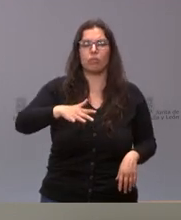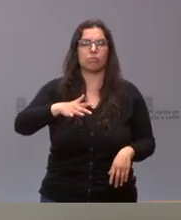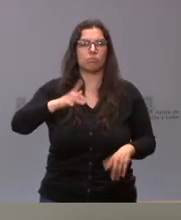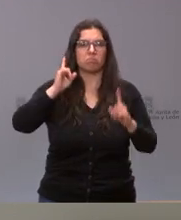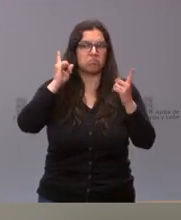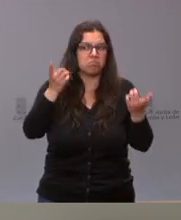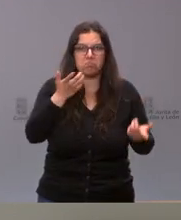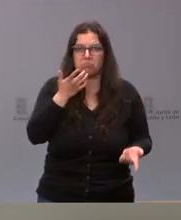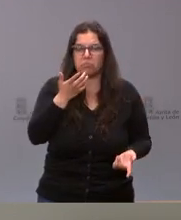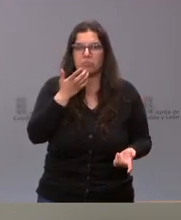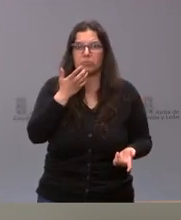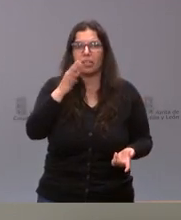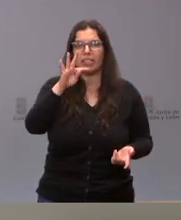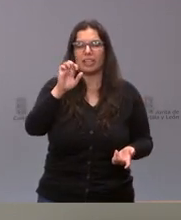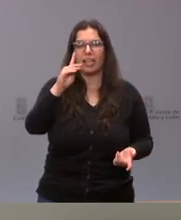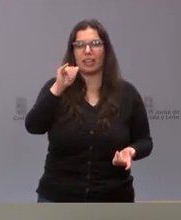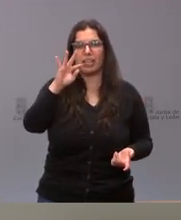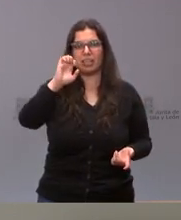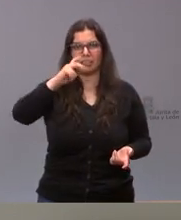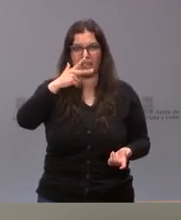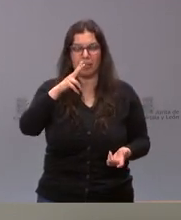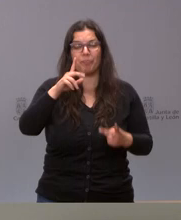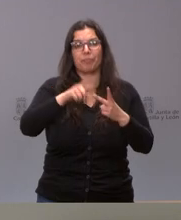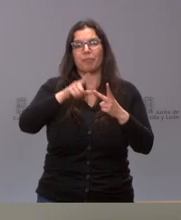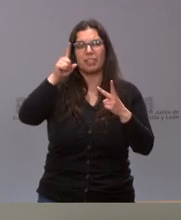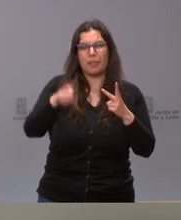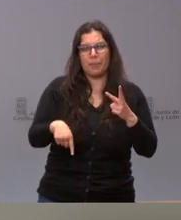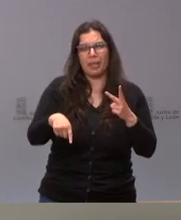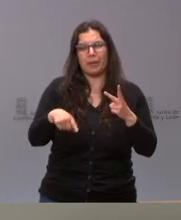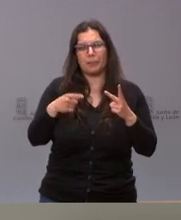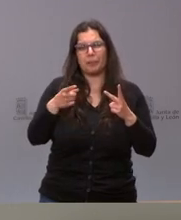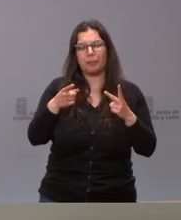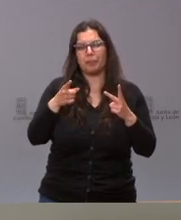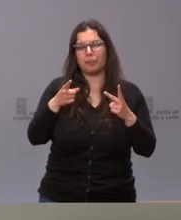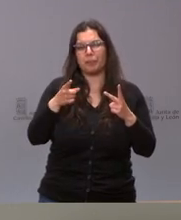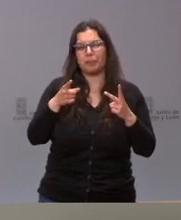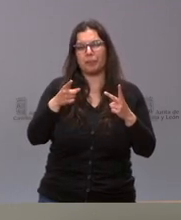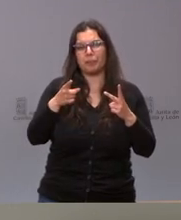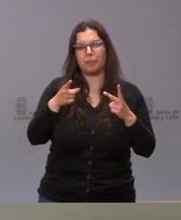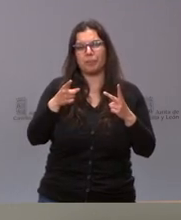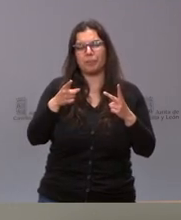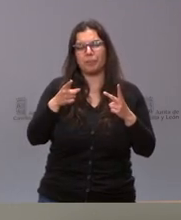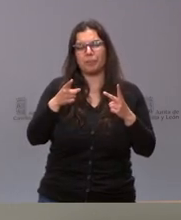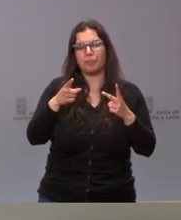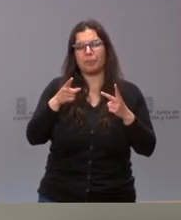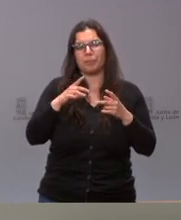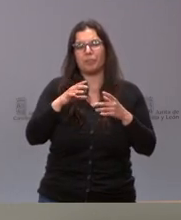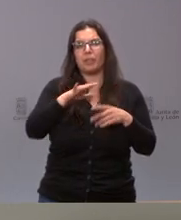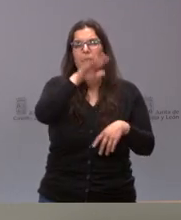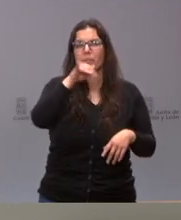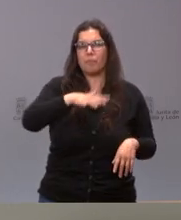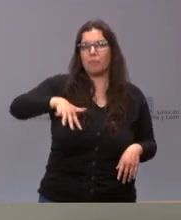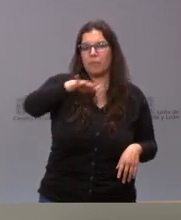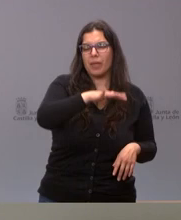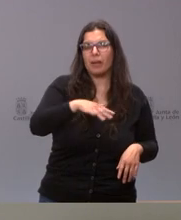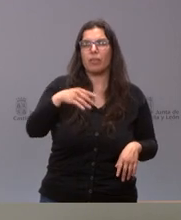Tevitec pero también está el caso en torno al Bierzo de todo el